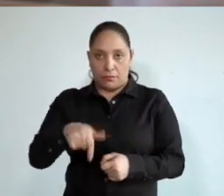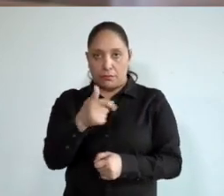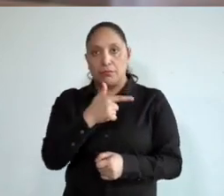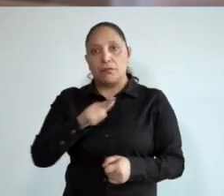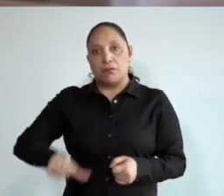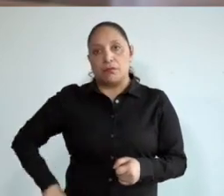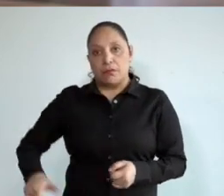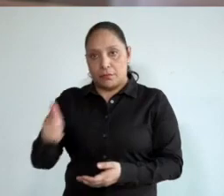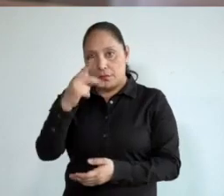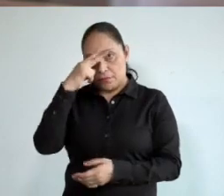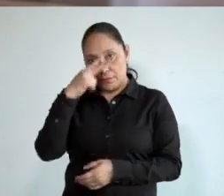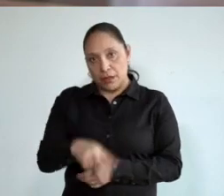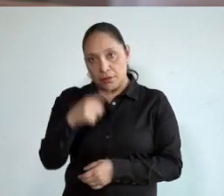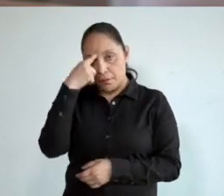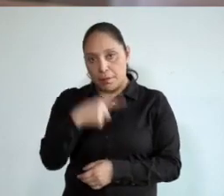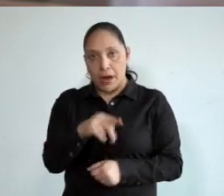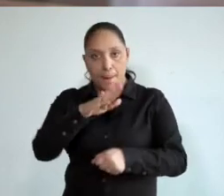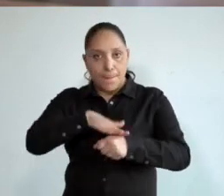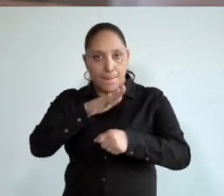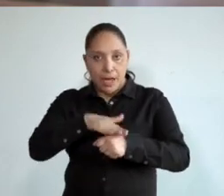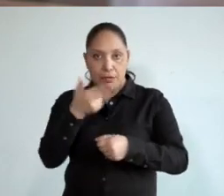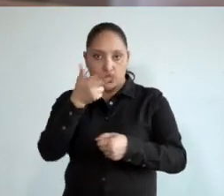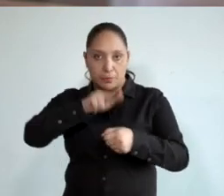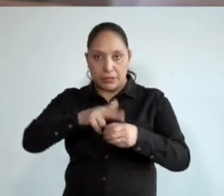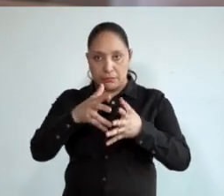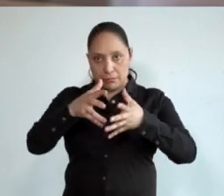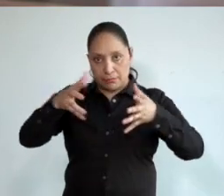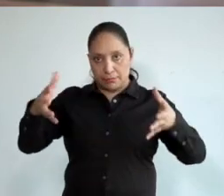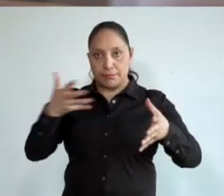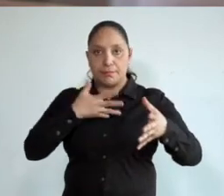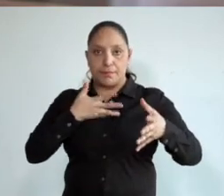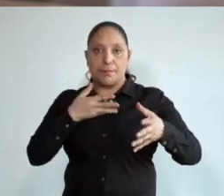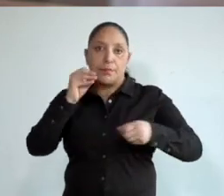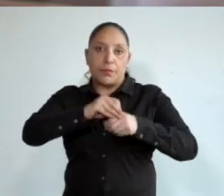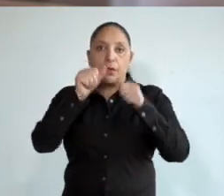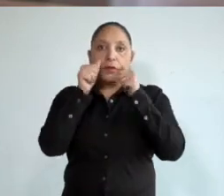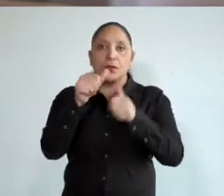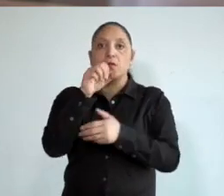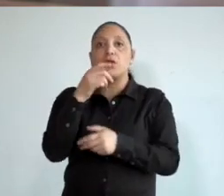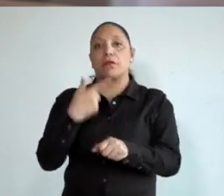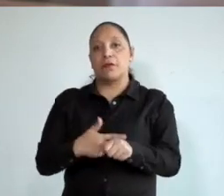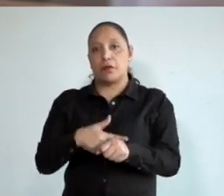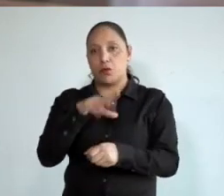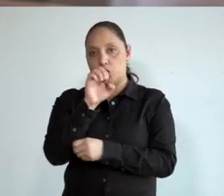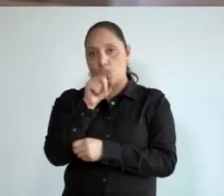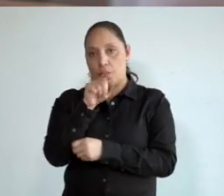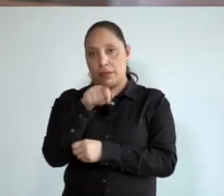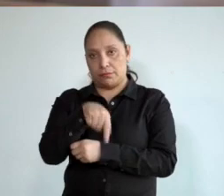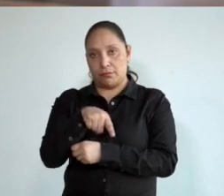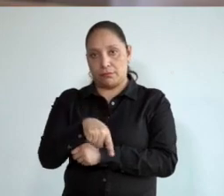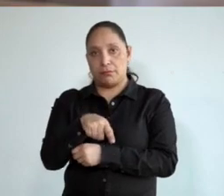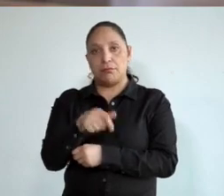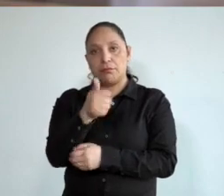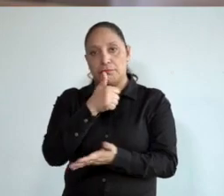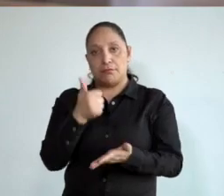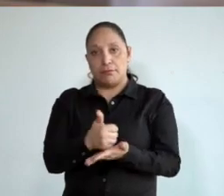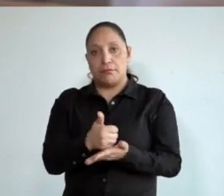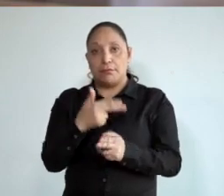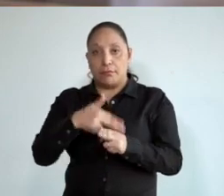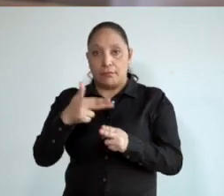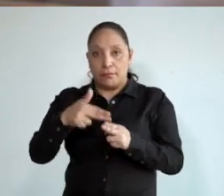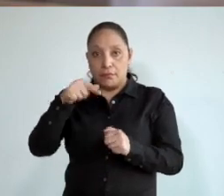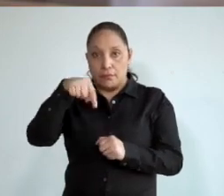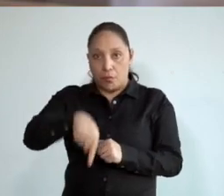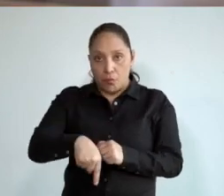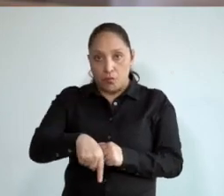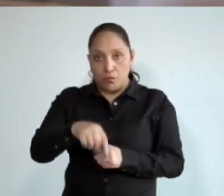México para ampliar la capacidad hospitalaria y atender los enfermos de COVID en la ciudad. Hasta ahora seguimos por